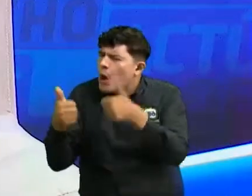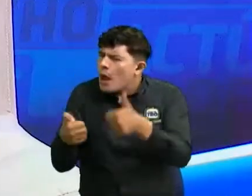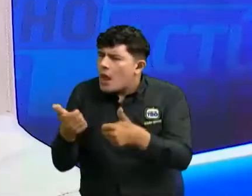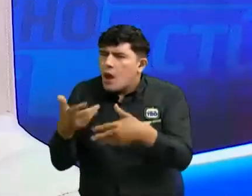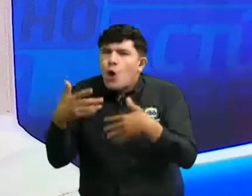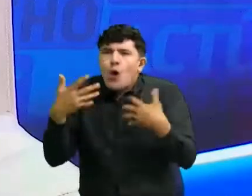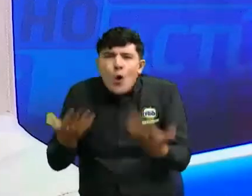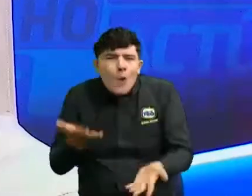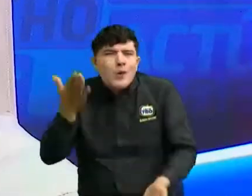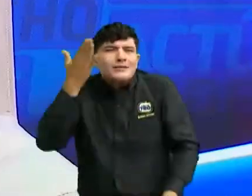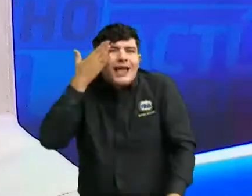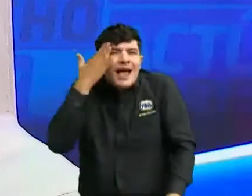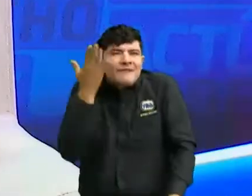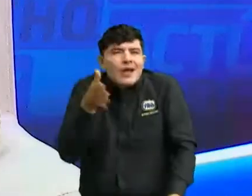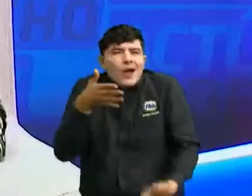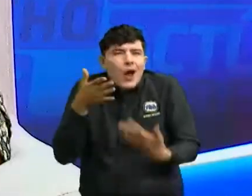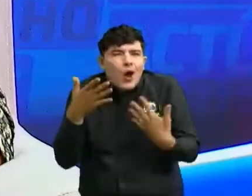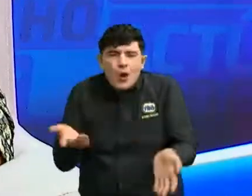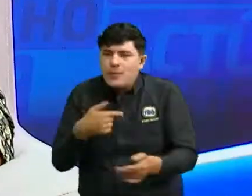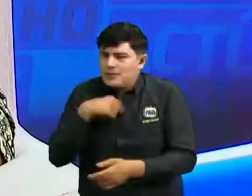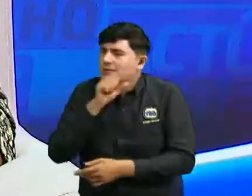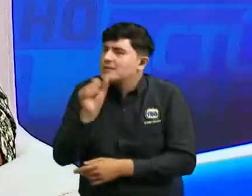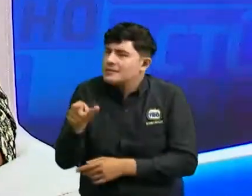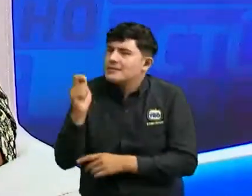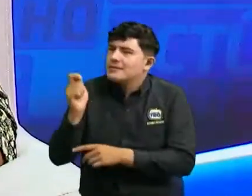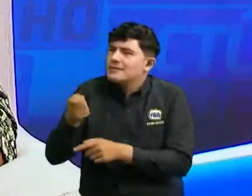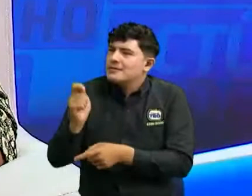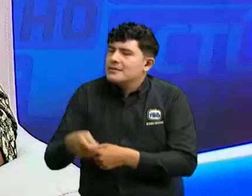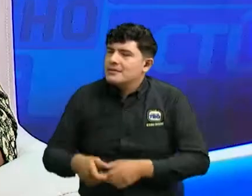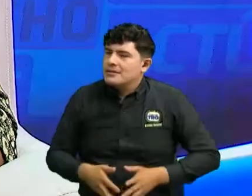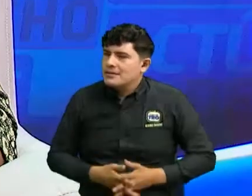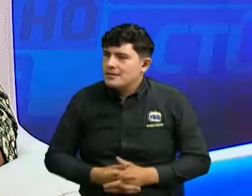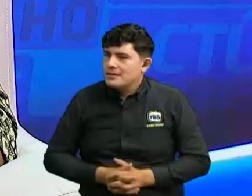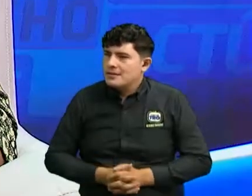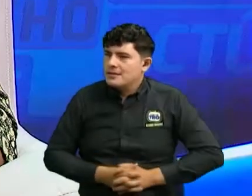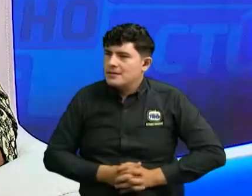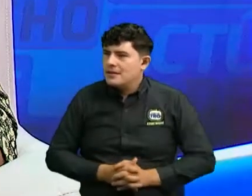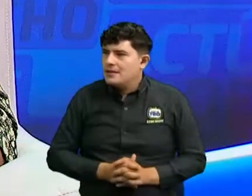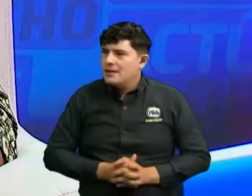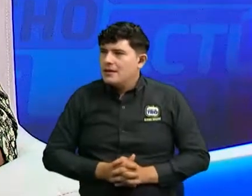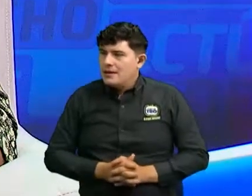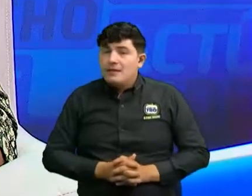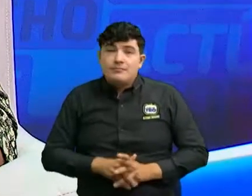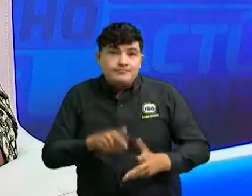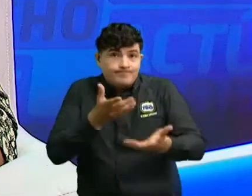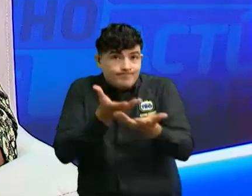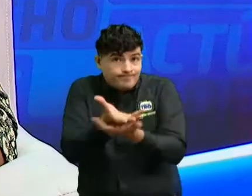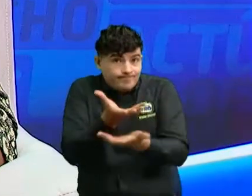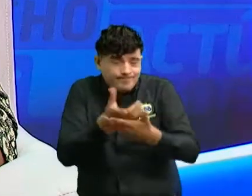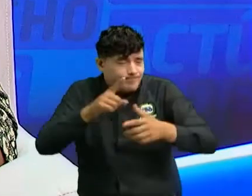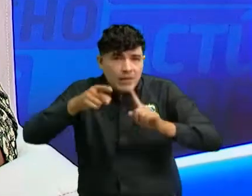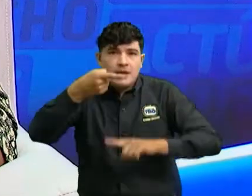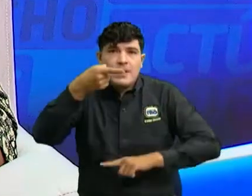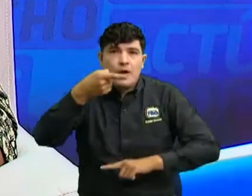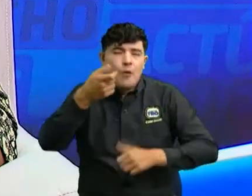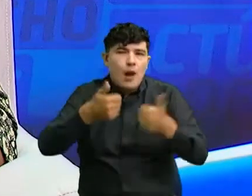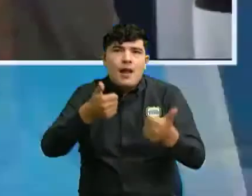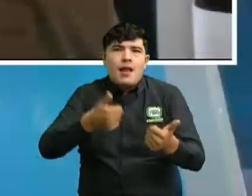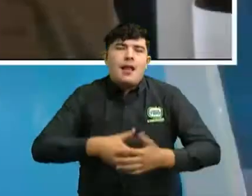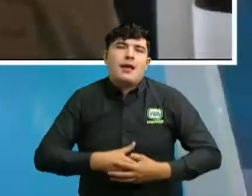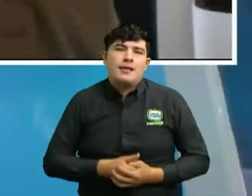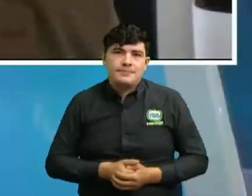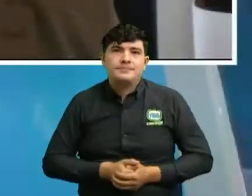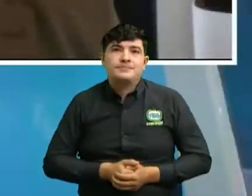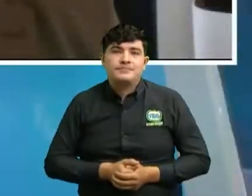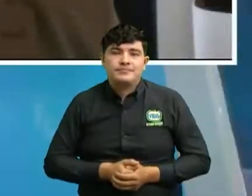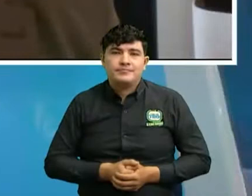si en realidad son ellos o es otra entidad independiente aparte? Pues la recomendación número uno es no